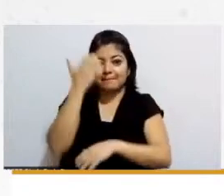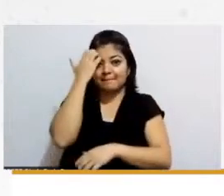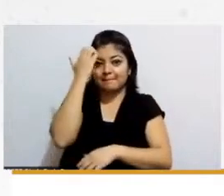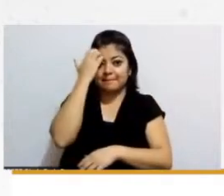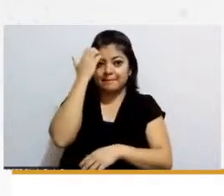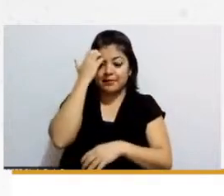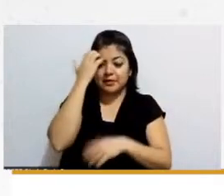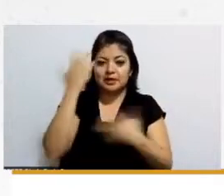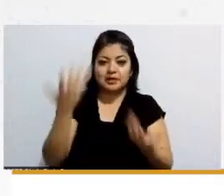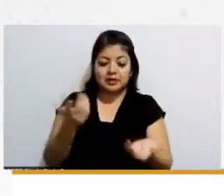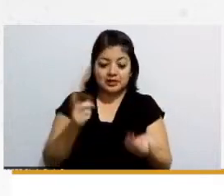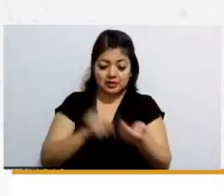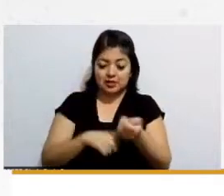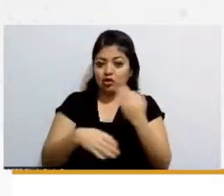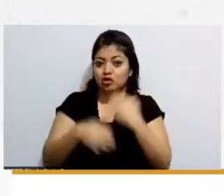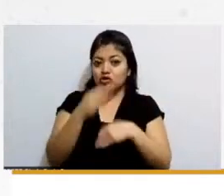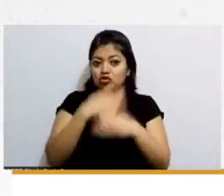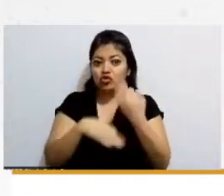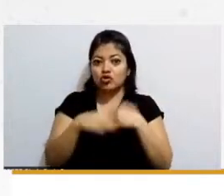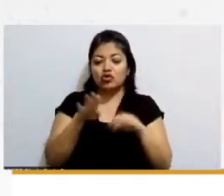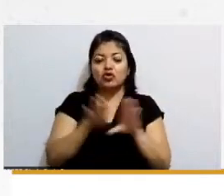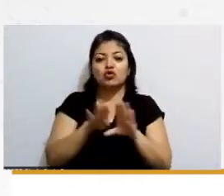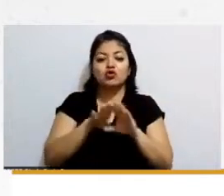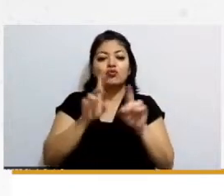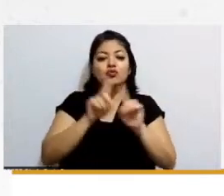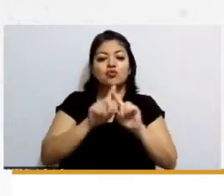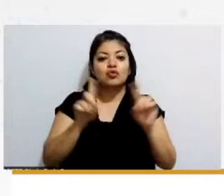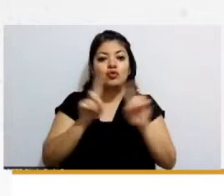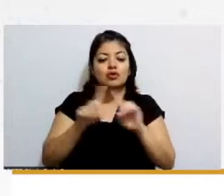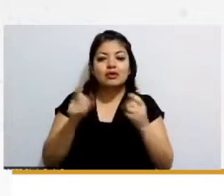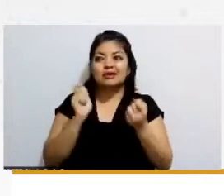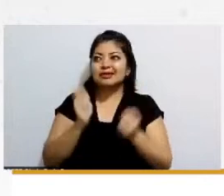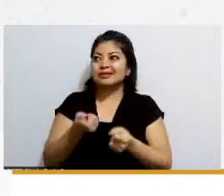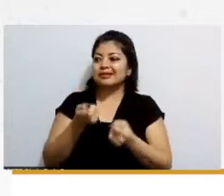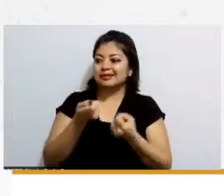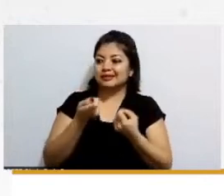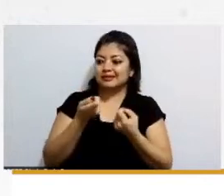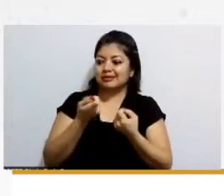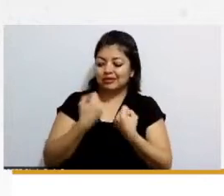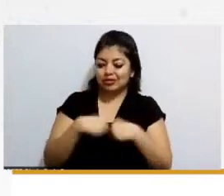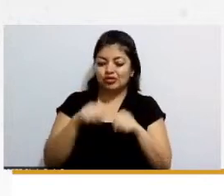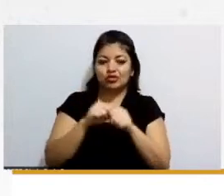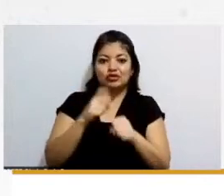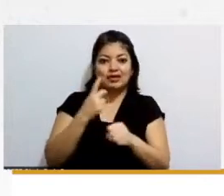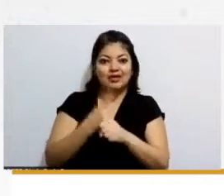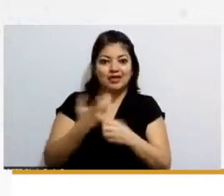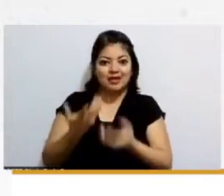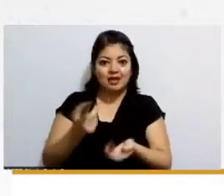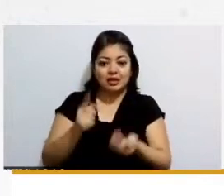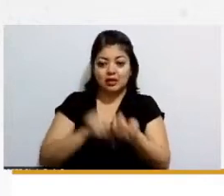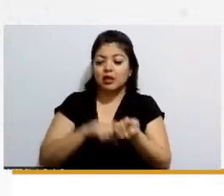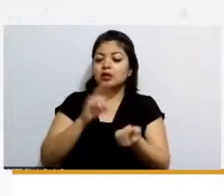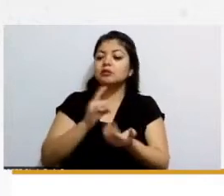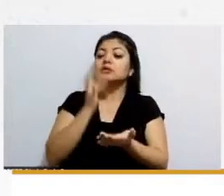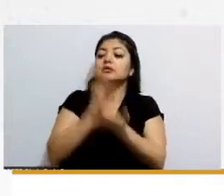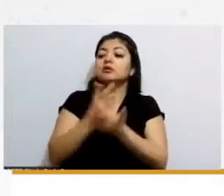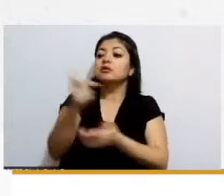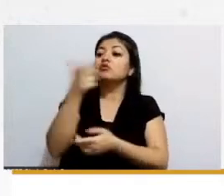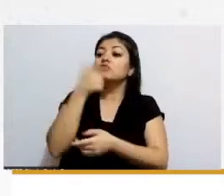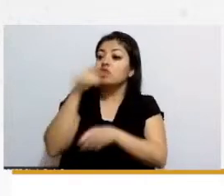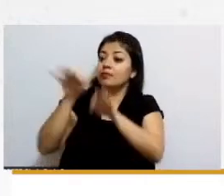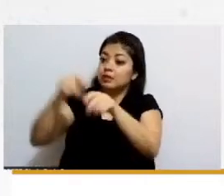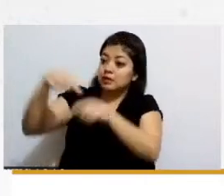de todas estas variantes como sociedad ya no es encasillar a hombre trabajador mujer en casa